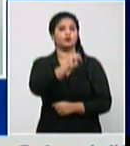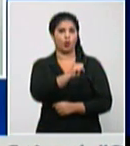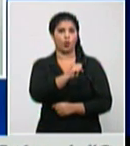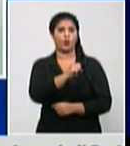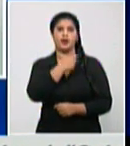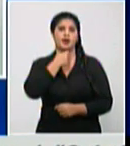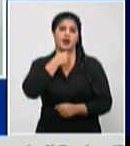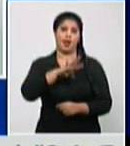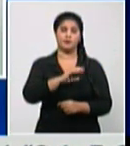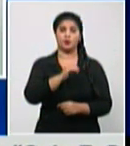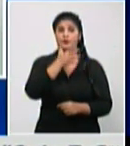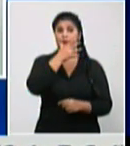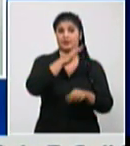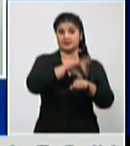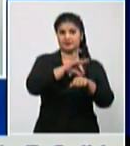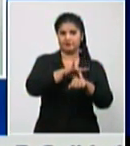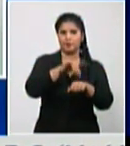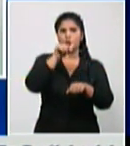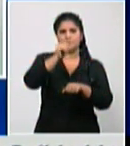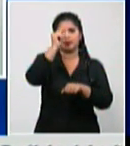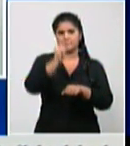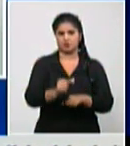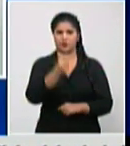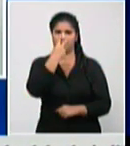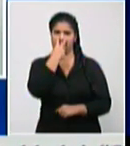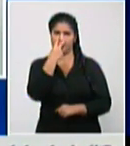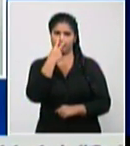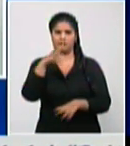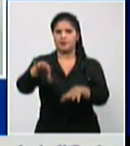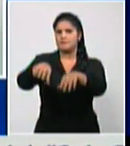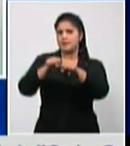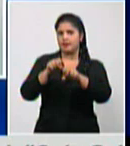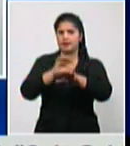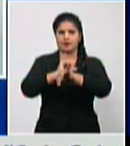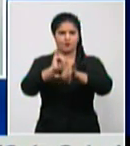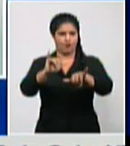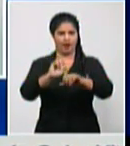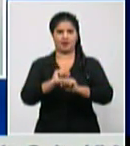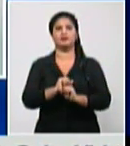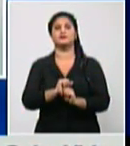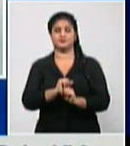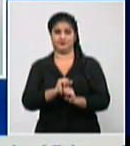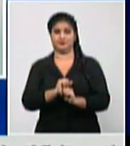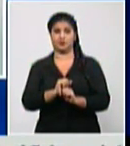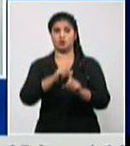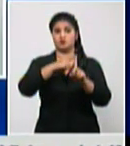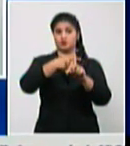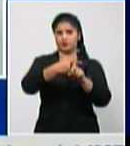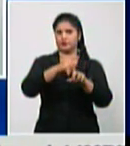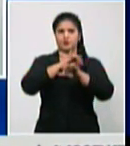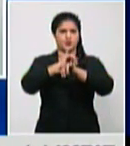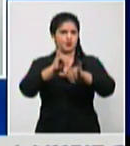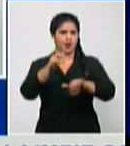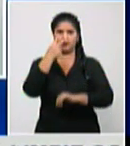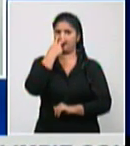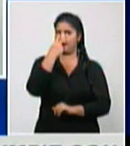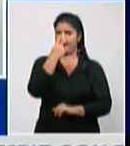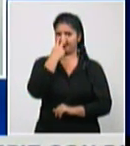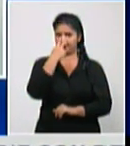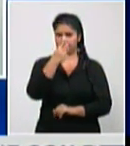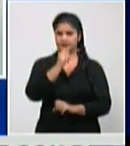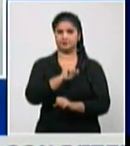sospechosos ahí está en Cuba no han calopsado los servicios